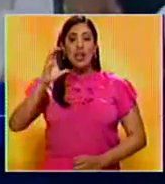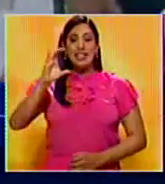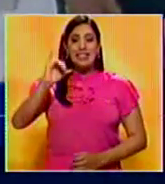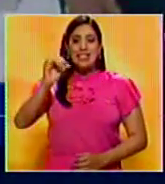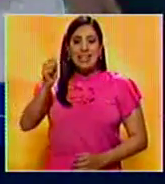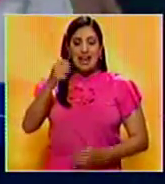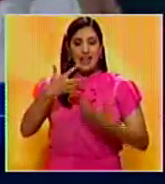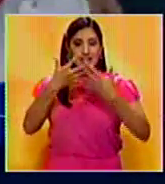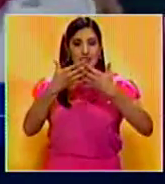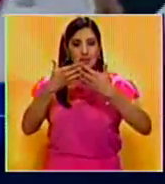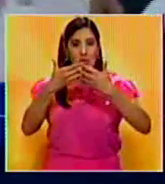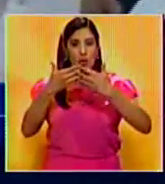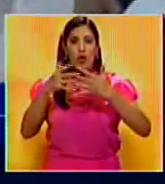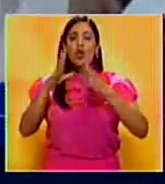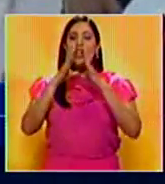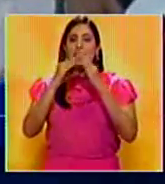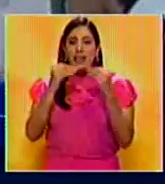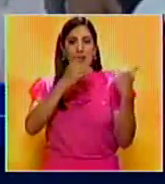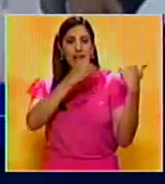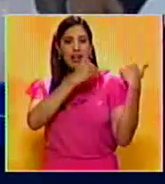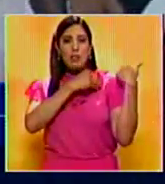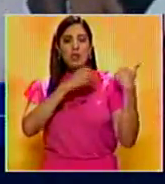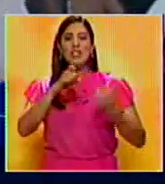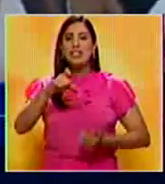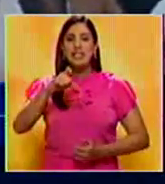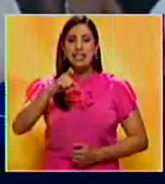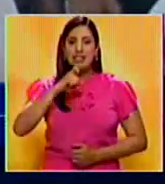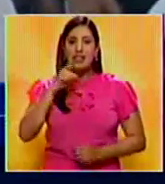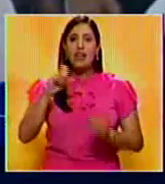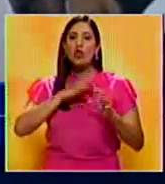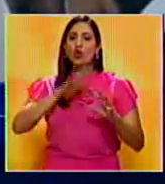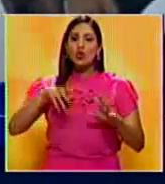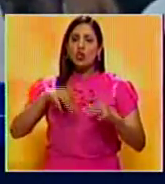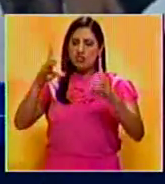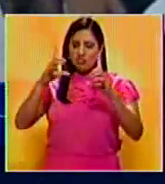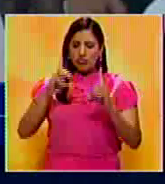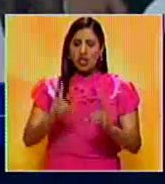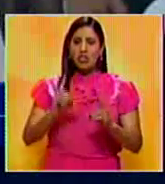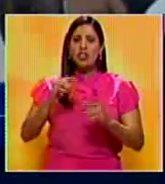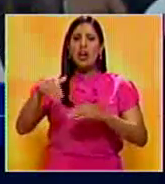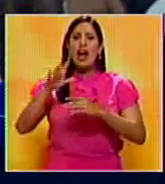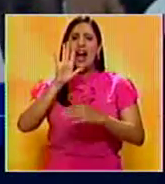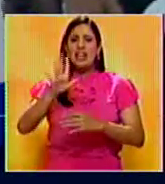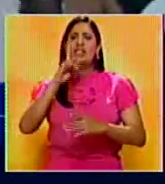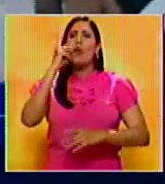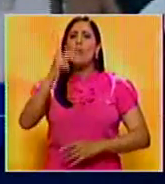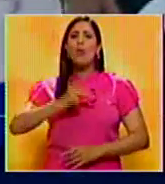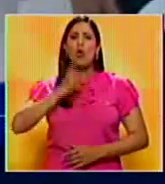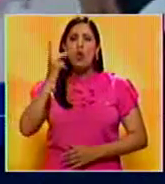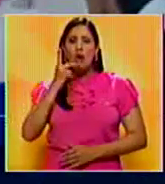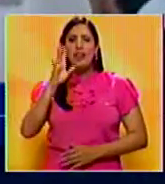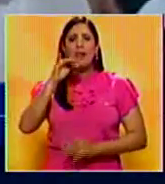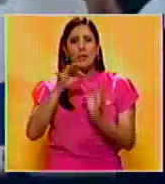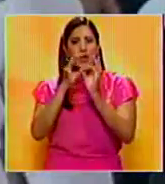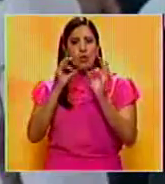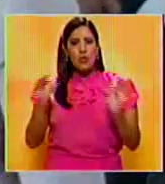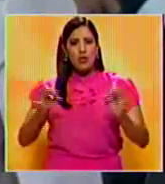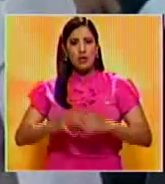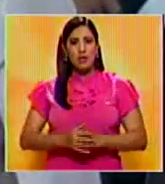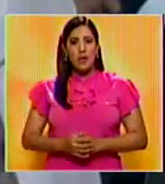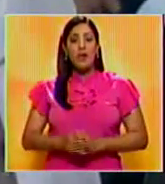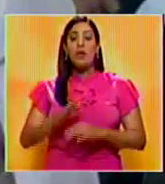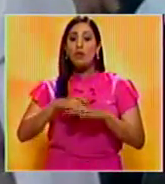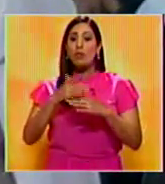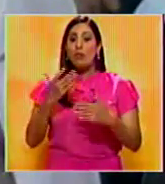la CIA y en correspondencia tomaré decisiones de carácter político y diplomático